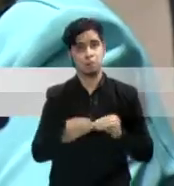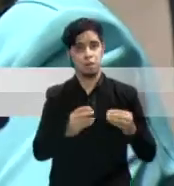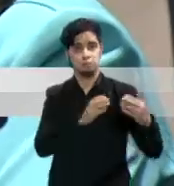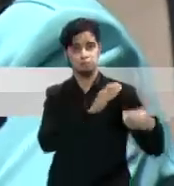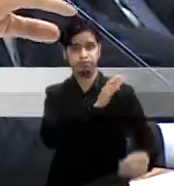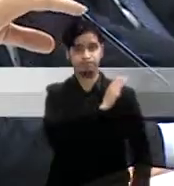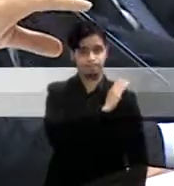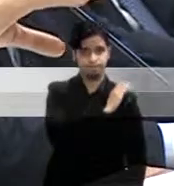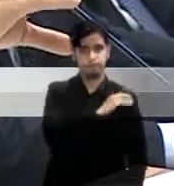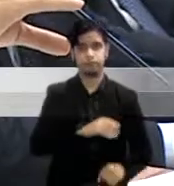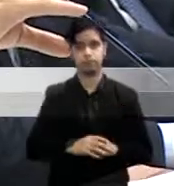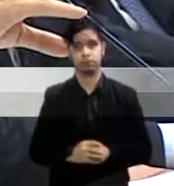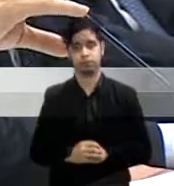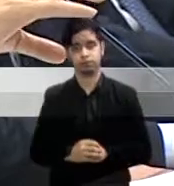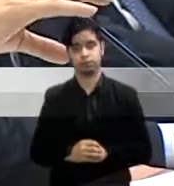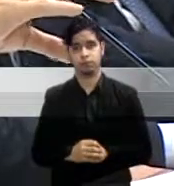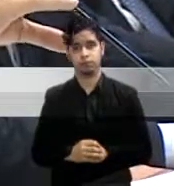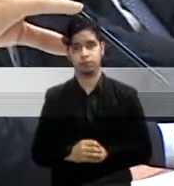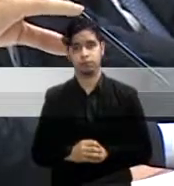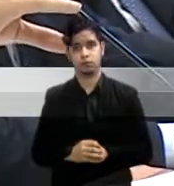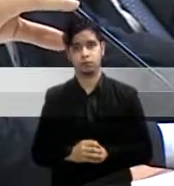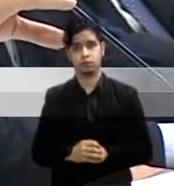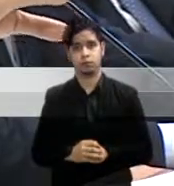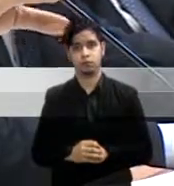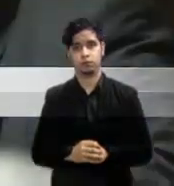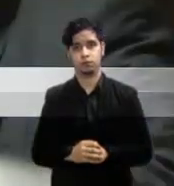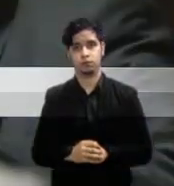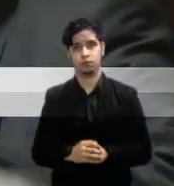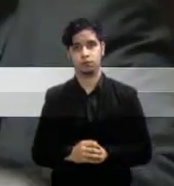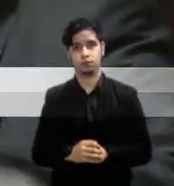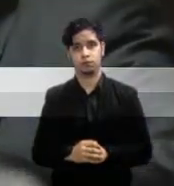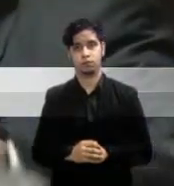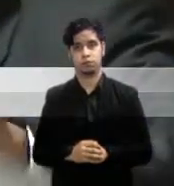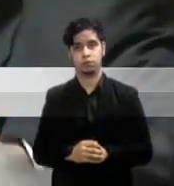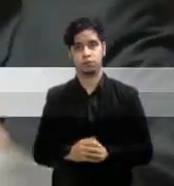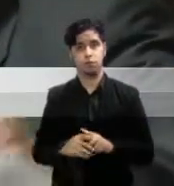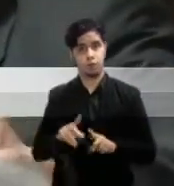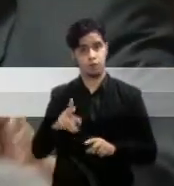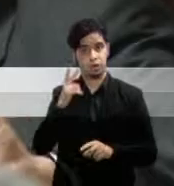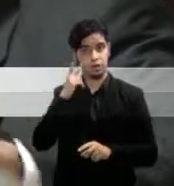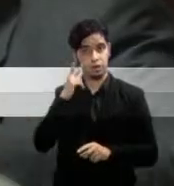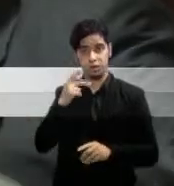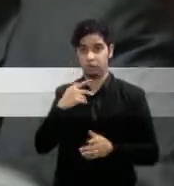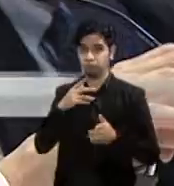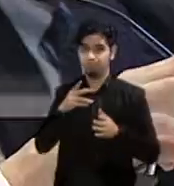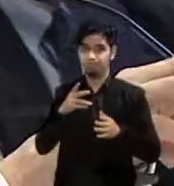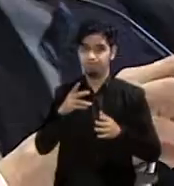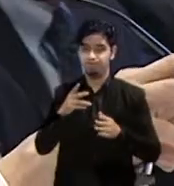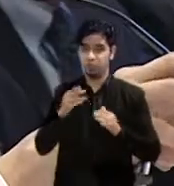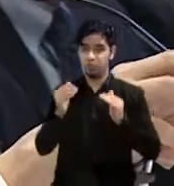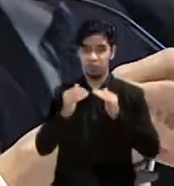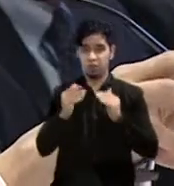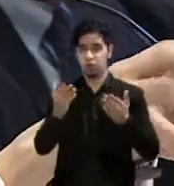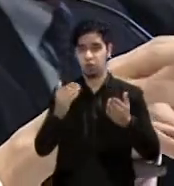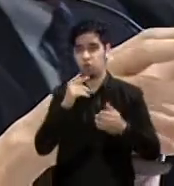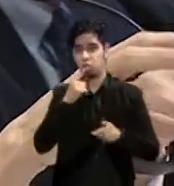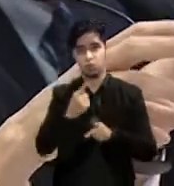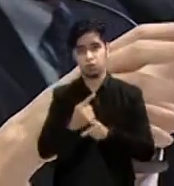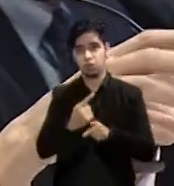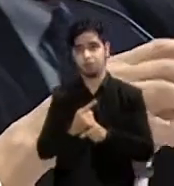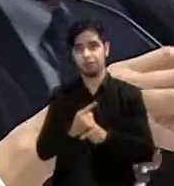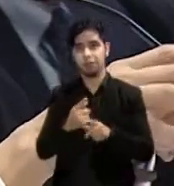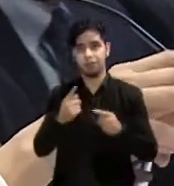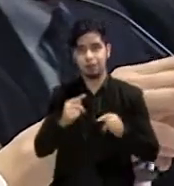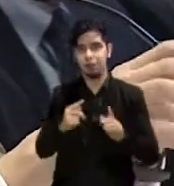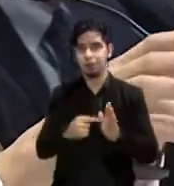infinidad de interrogantes y justificaciones que pueden levantar otras inquietudes. Y tratar de evitar usar una fórmula,